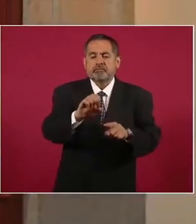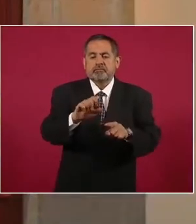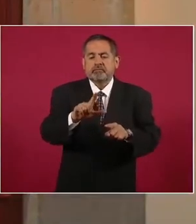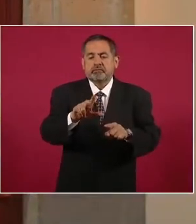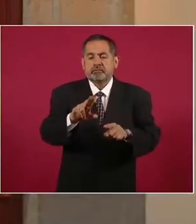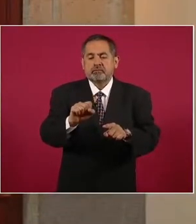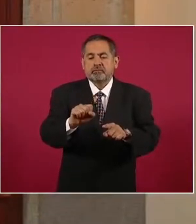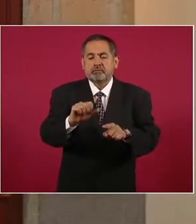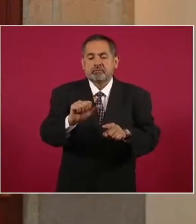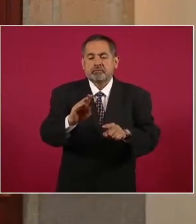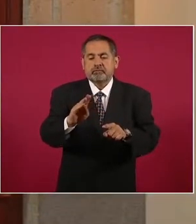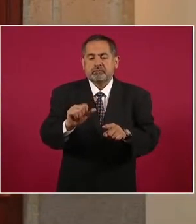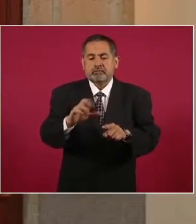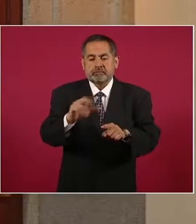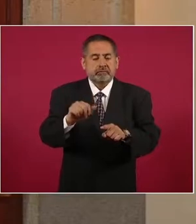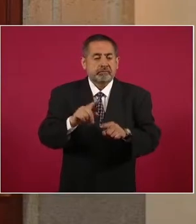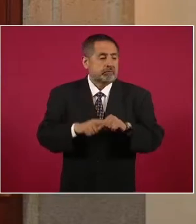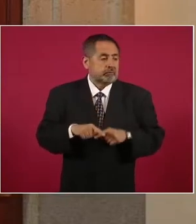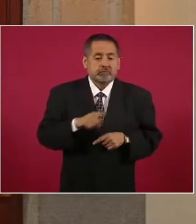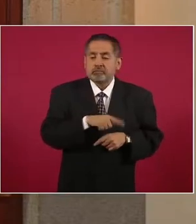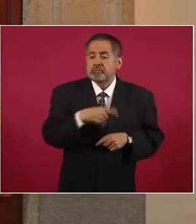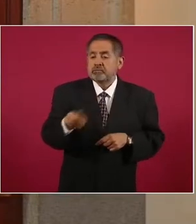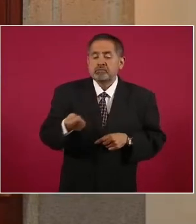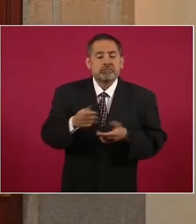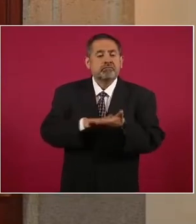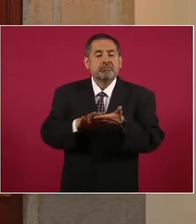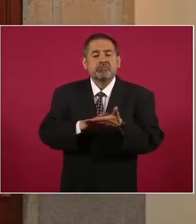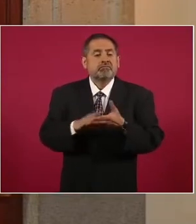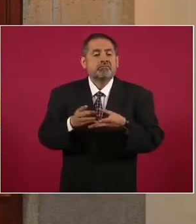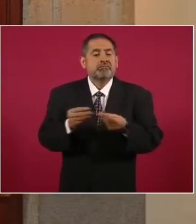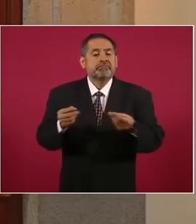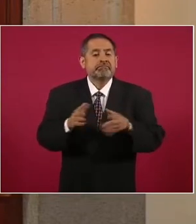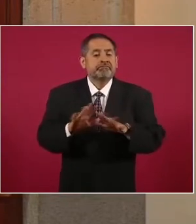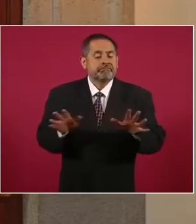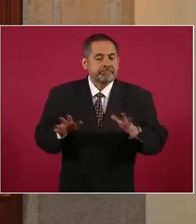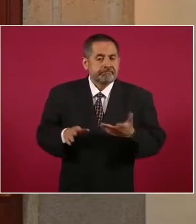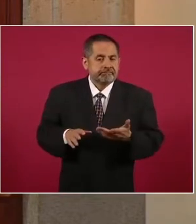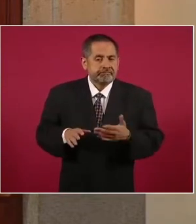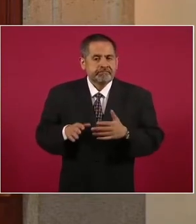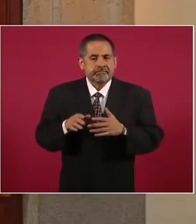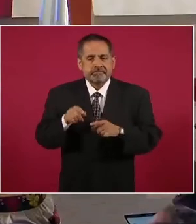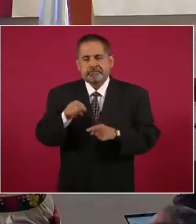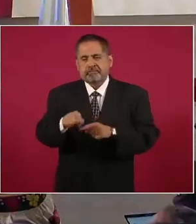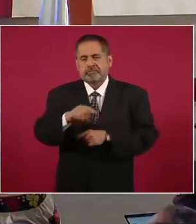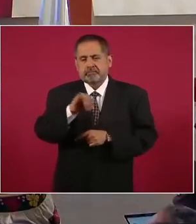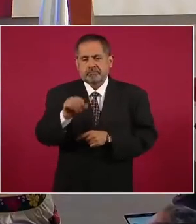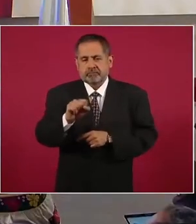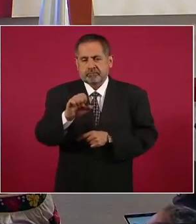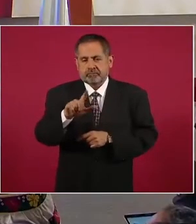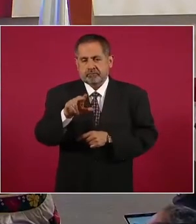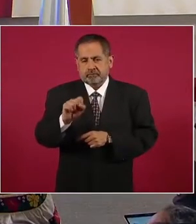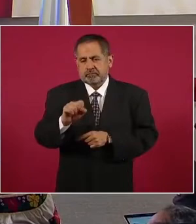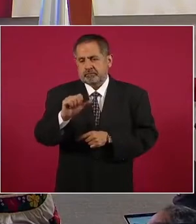donde generó la absolución por el delito de secuestro agravado, en contra de José Luis Abarca.